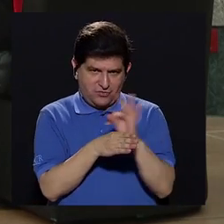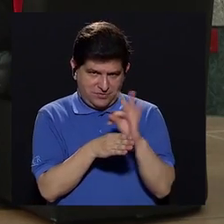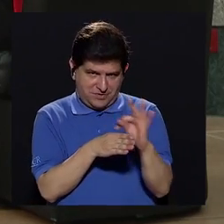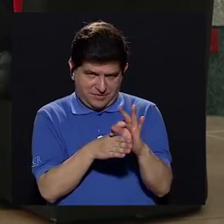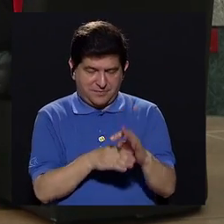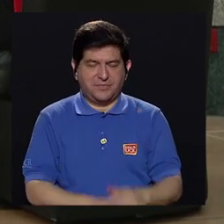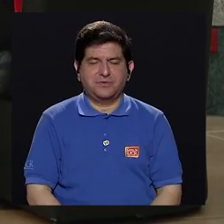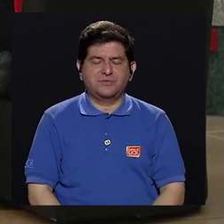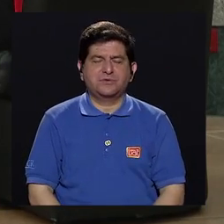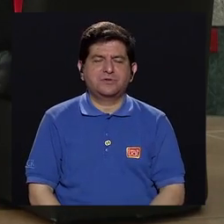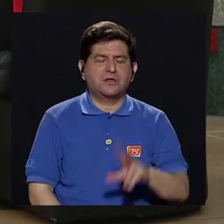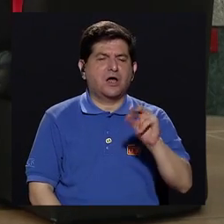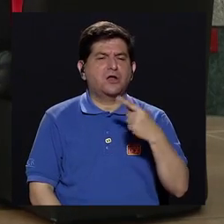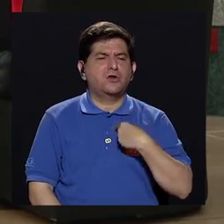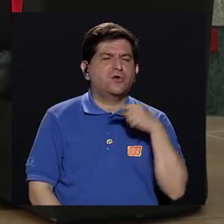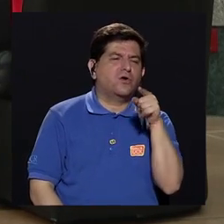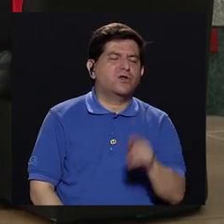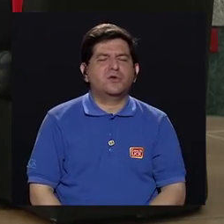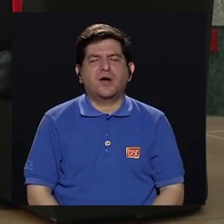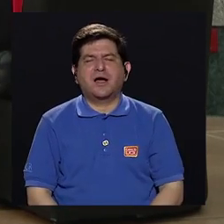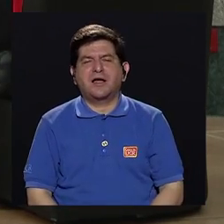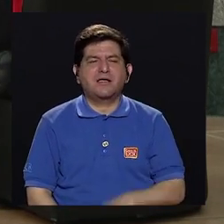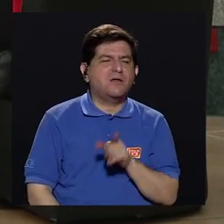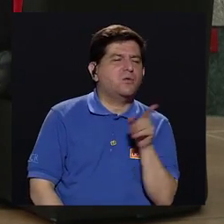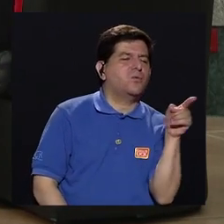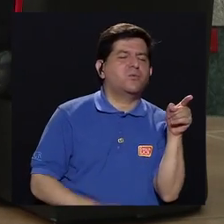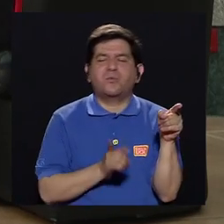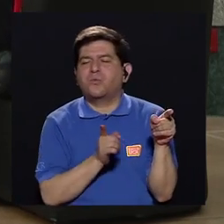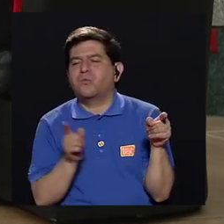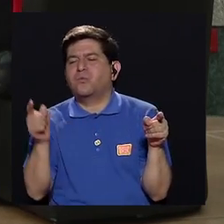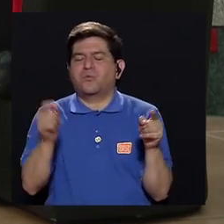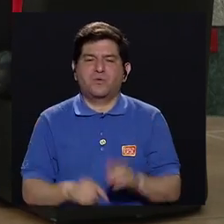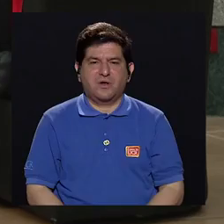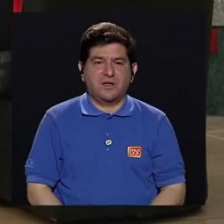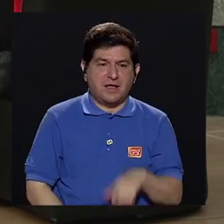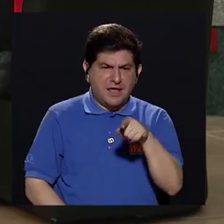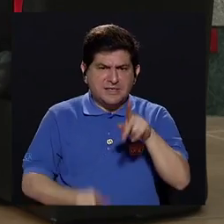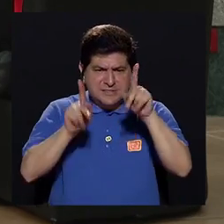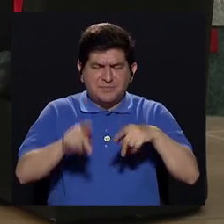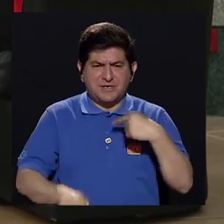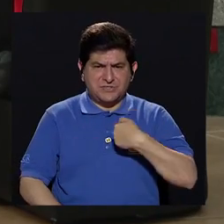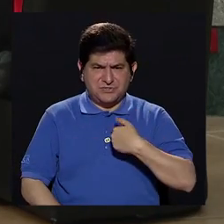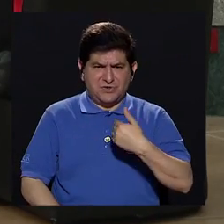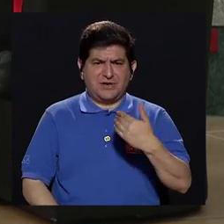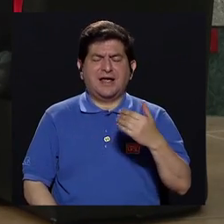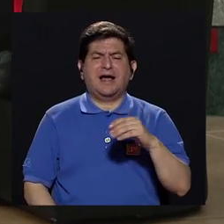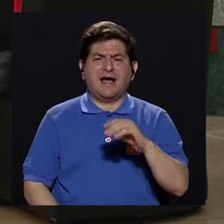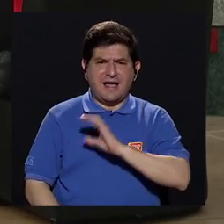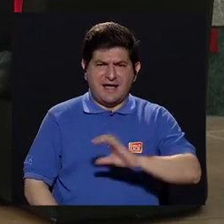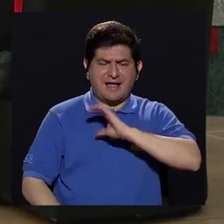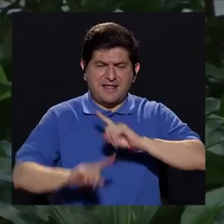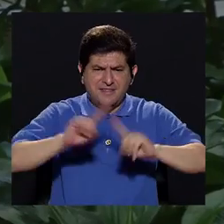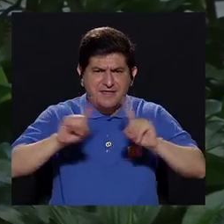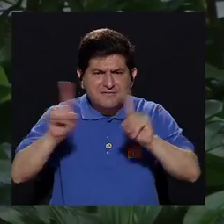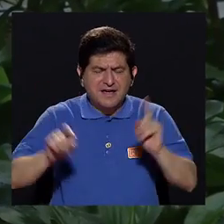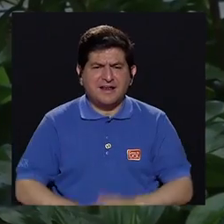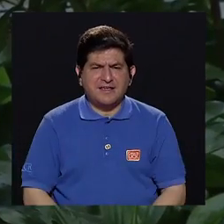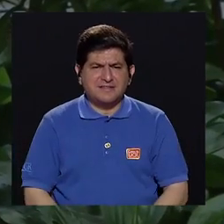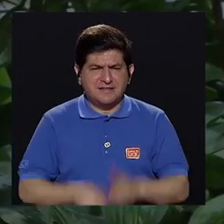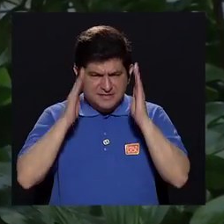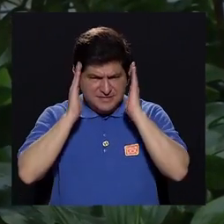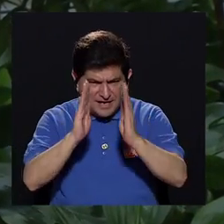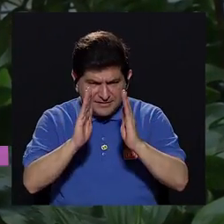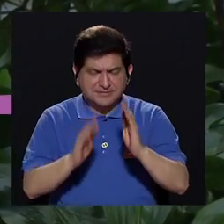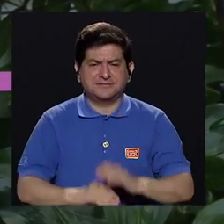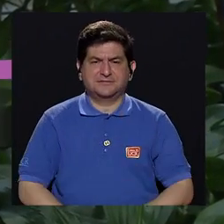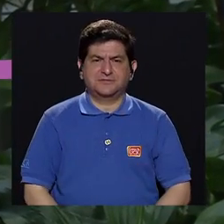terapéutico que no mandarme yo por las ramas o sea es esto está presentando esas características esto atacamos segundo